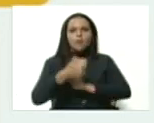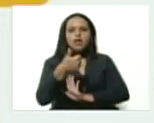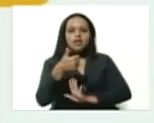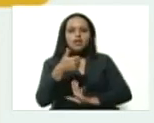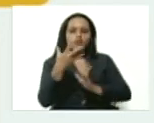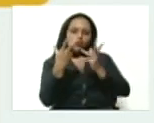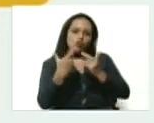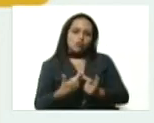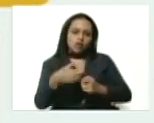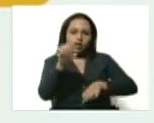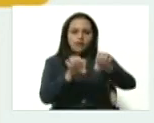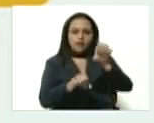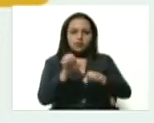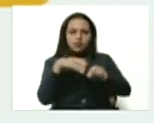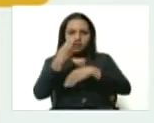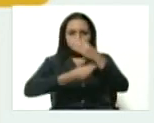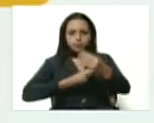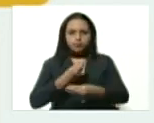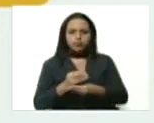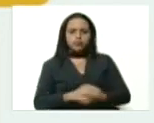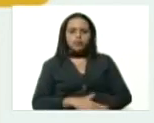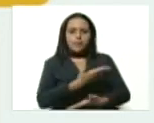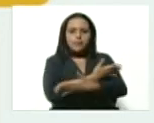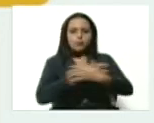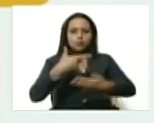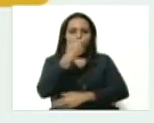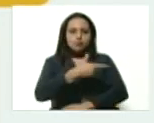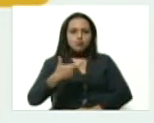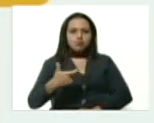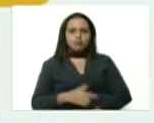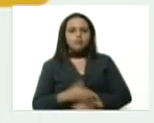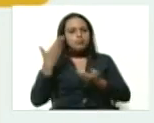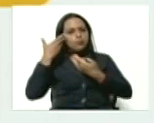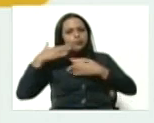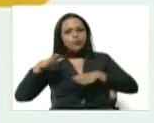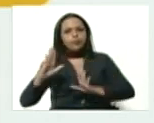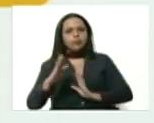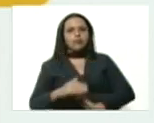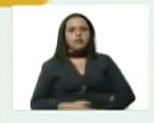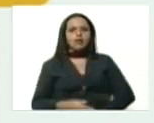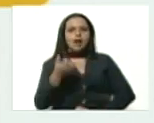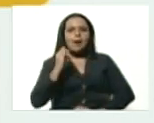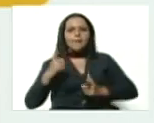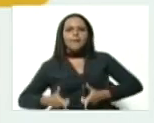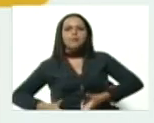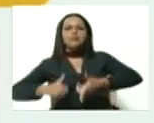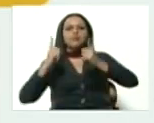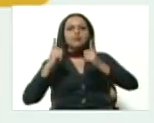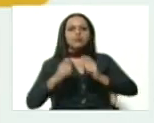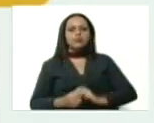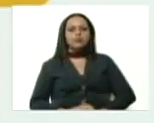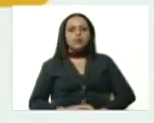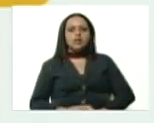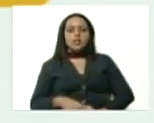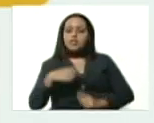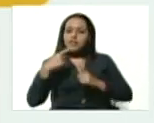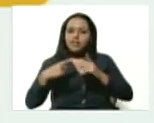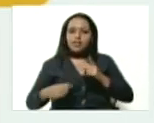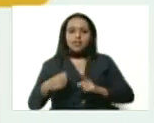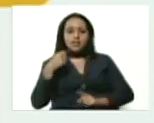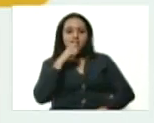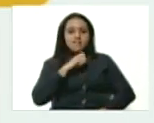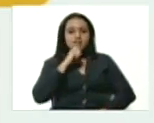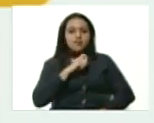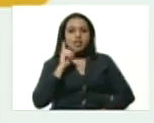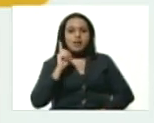número de pruebas por millón de habitantes y quizás eso nos haya permitido, a pesar de las amenazas, a pesar de